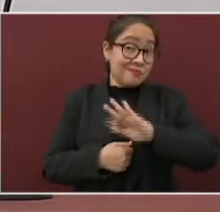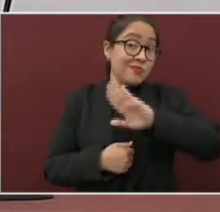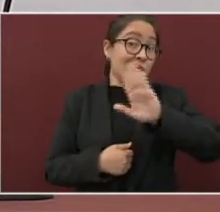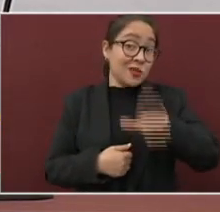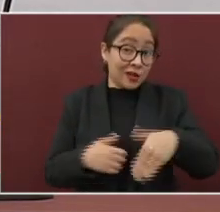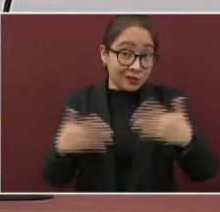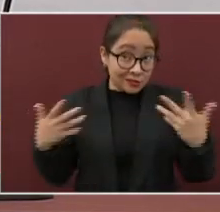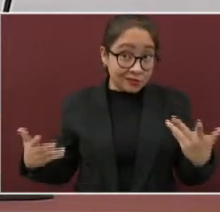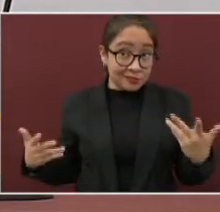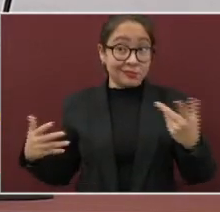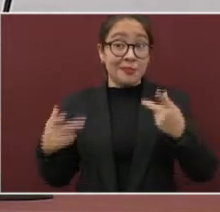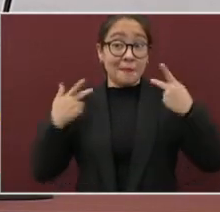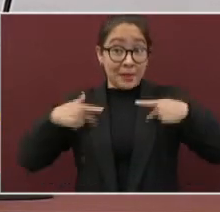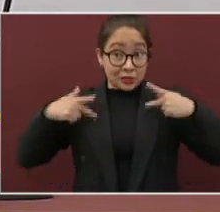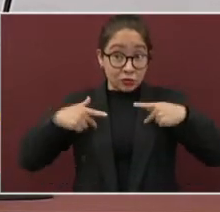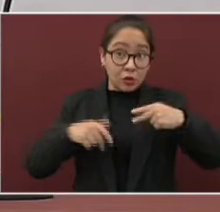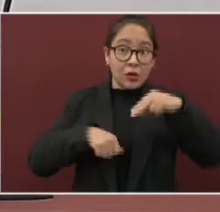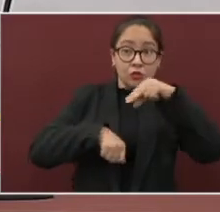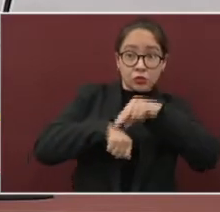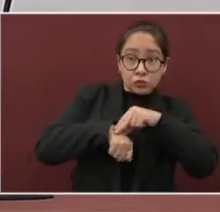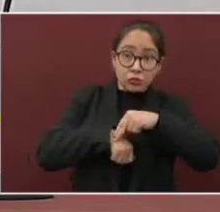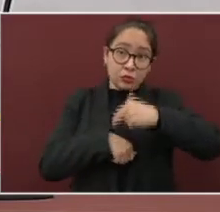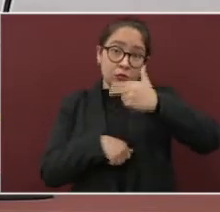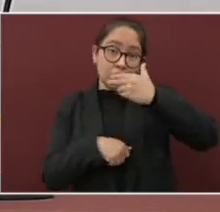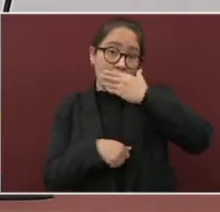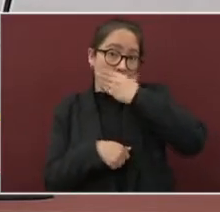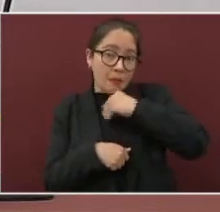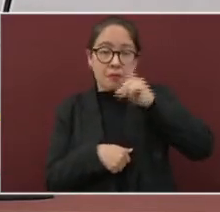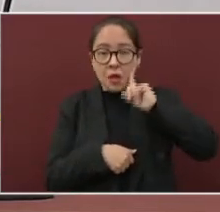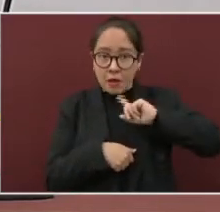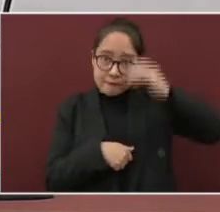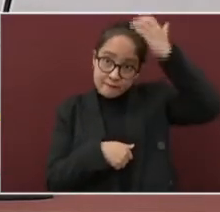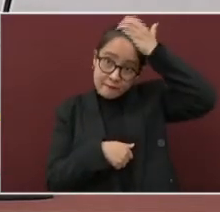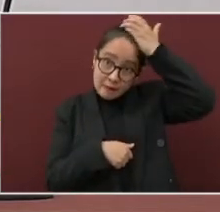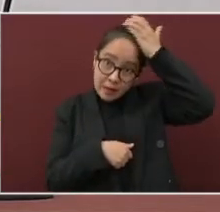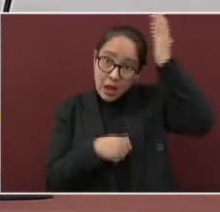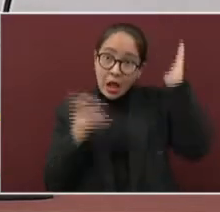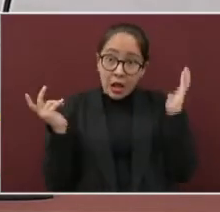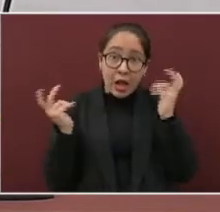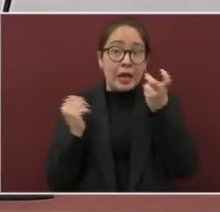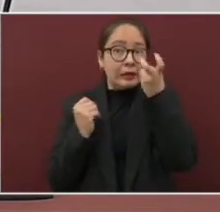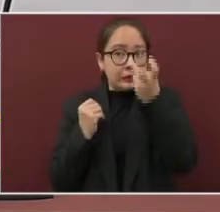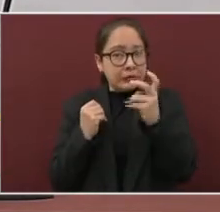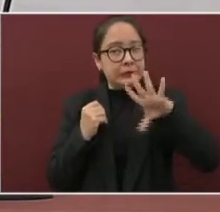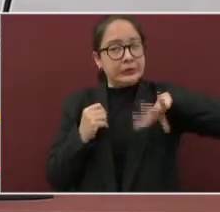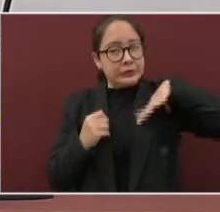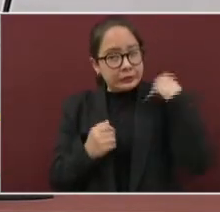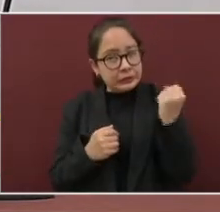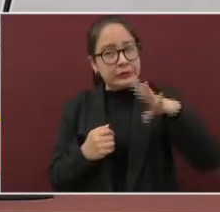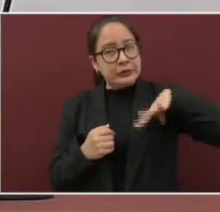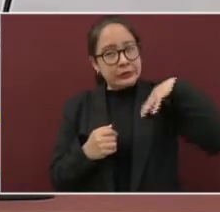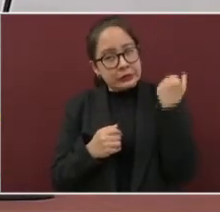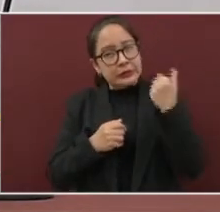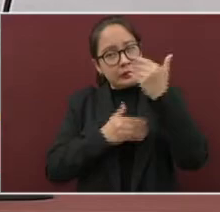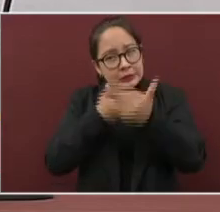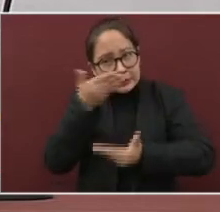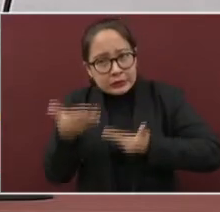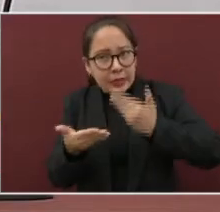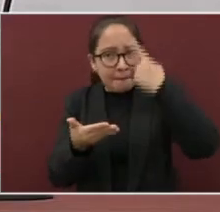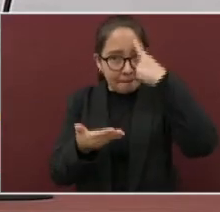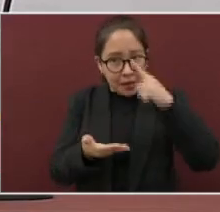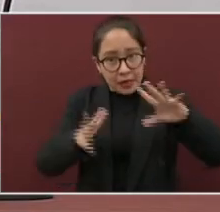de salud está en pie de lucha para salvarlos, en las terapias intensivas.